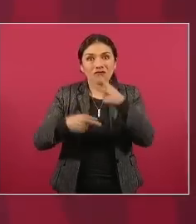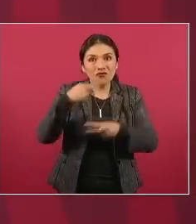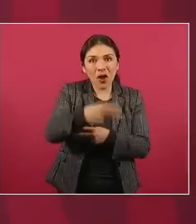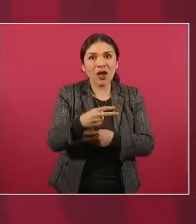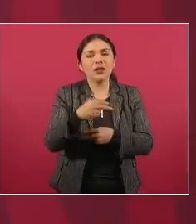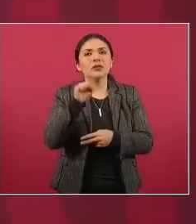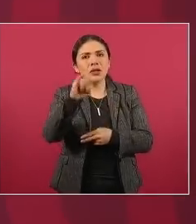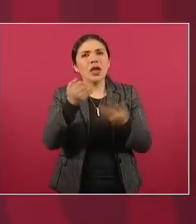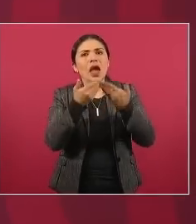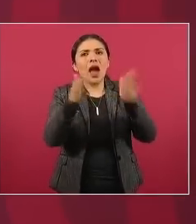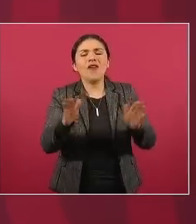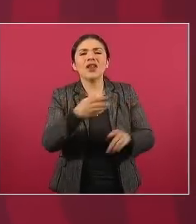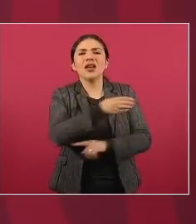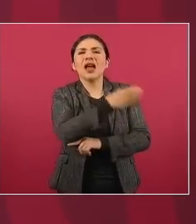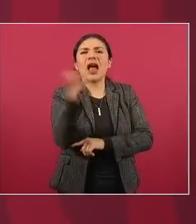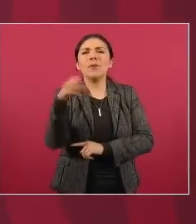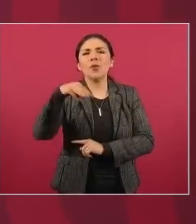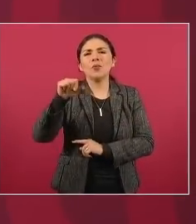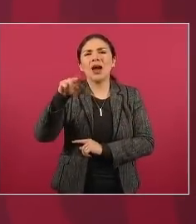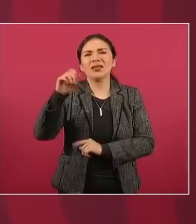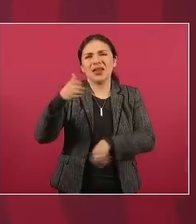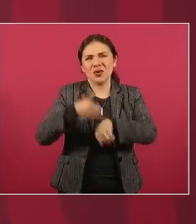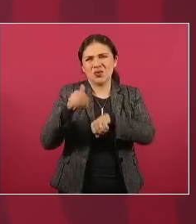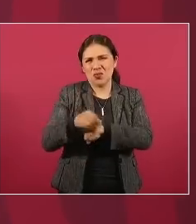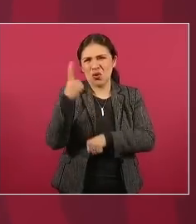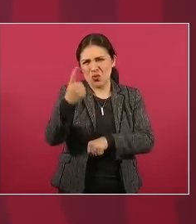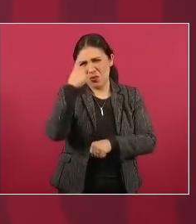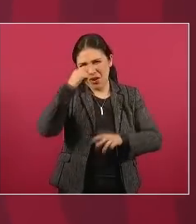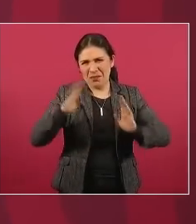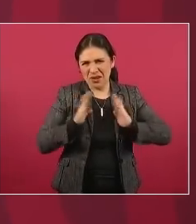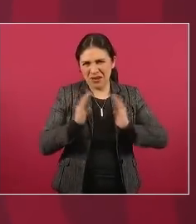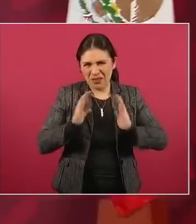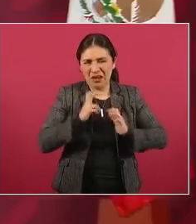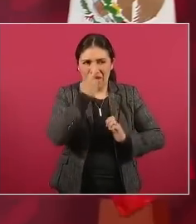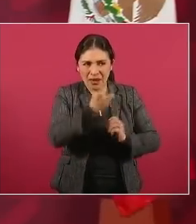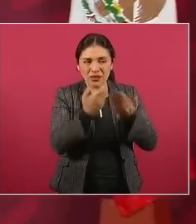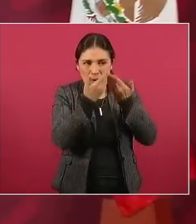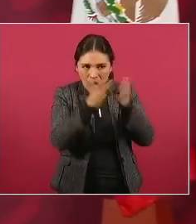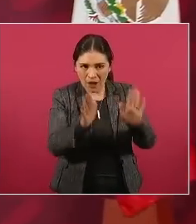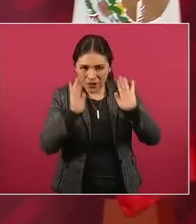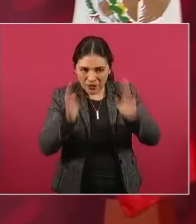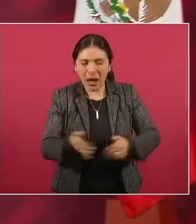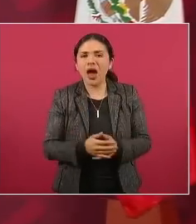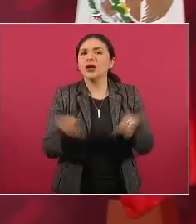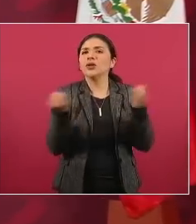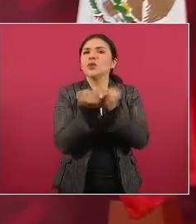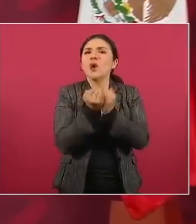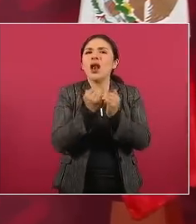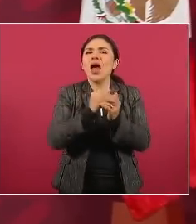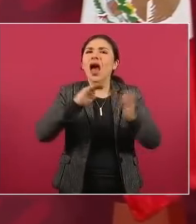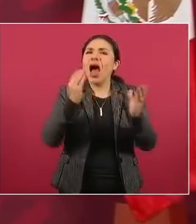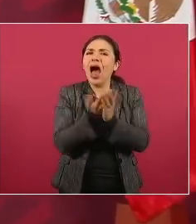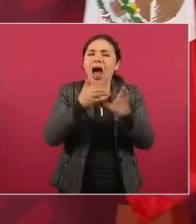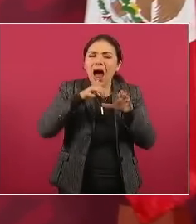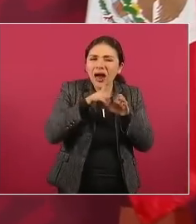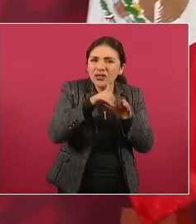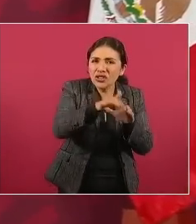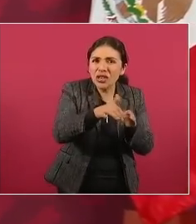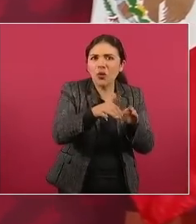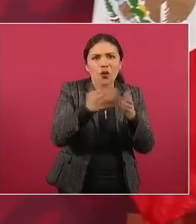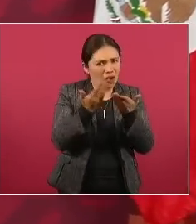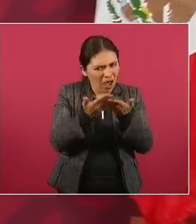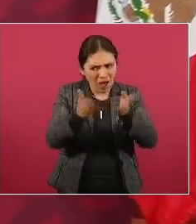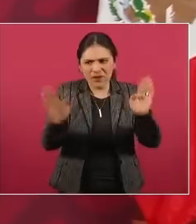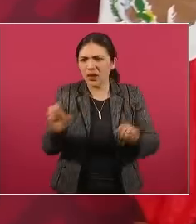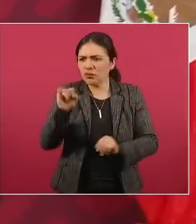sabía Chencho Sandoval que su jefe andaba metido con el cártel de Sinaloa no sabía ah no con los